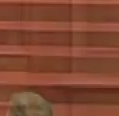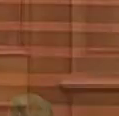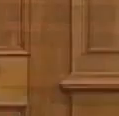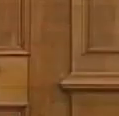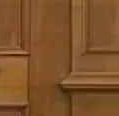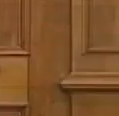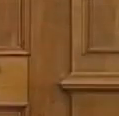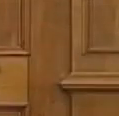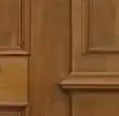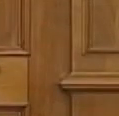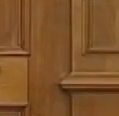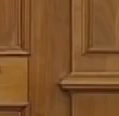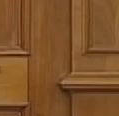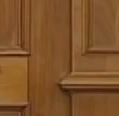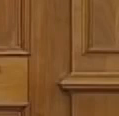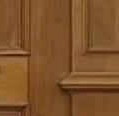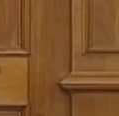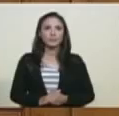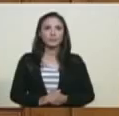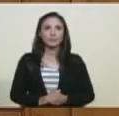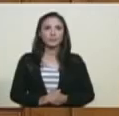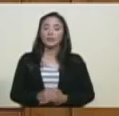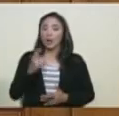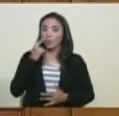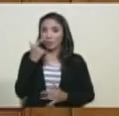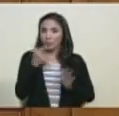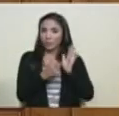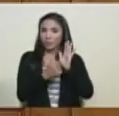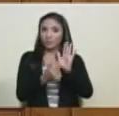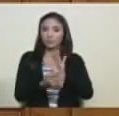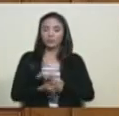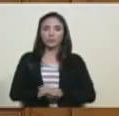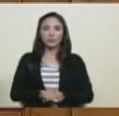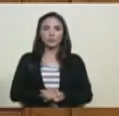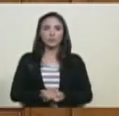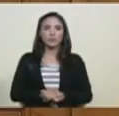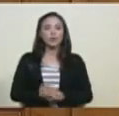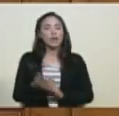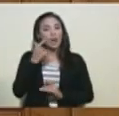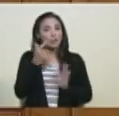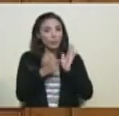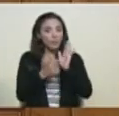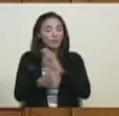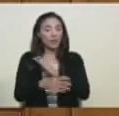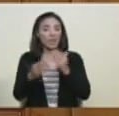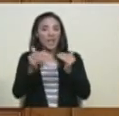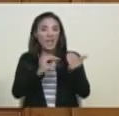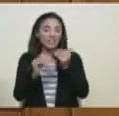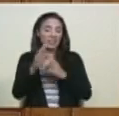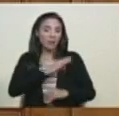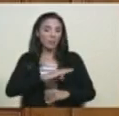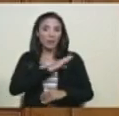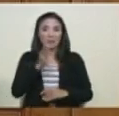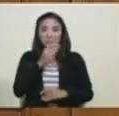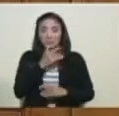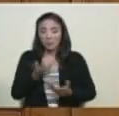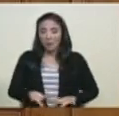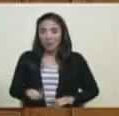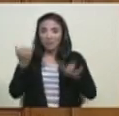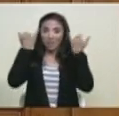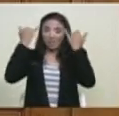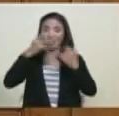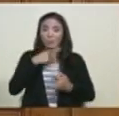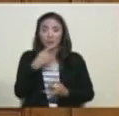moral, la no política, la extrapolítica la llamo yo. La no política.